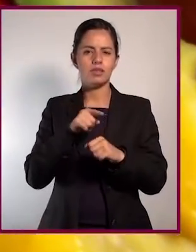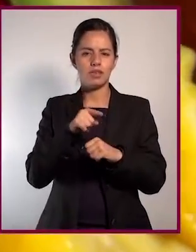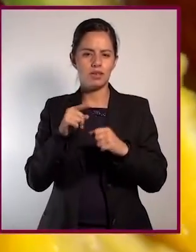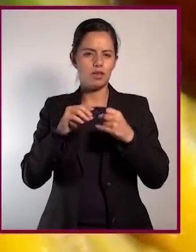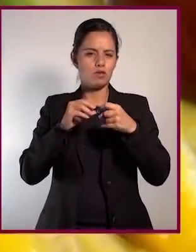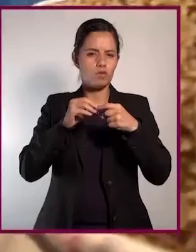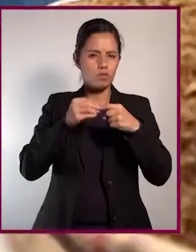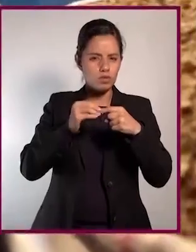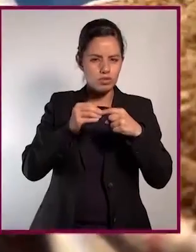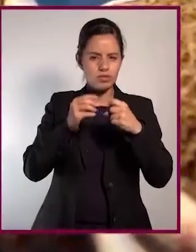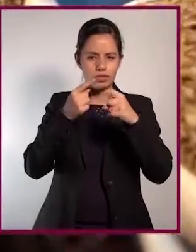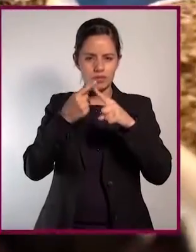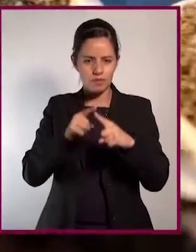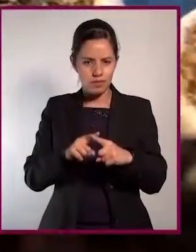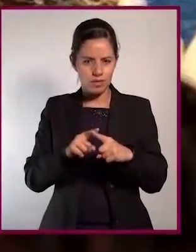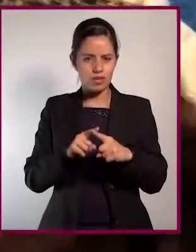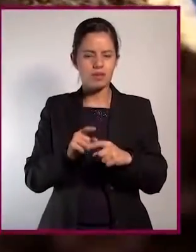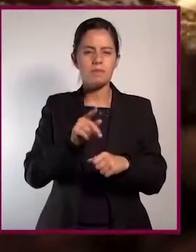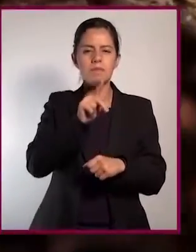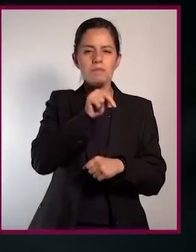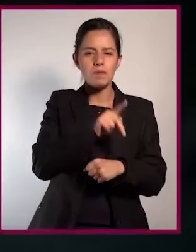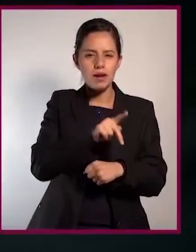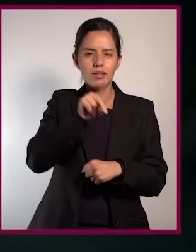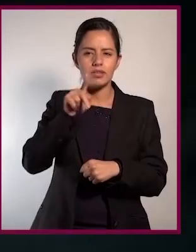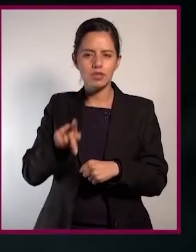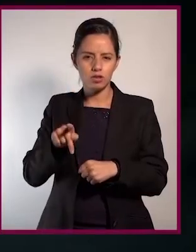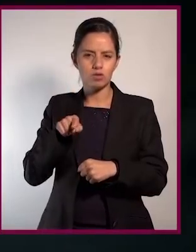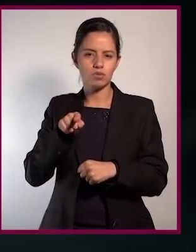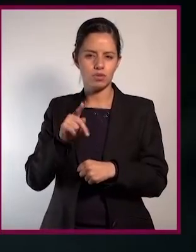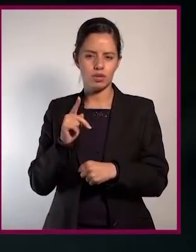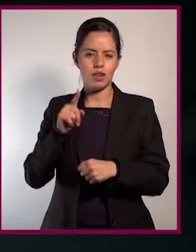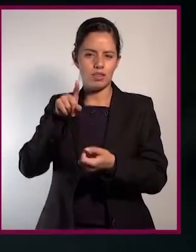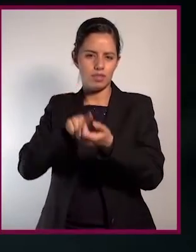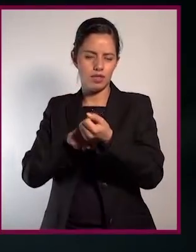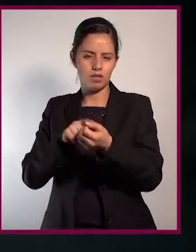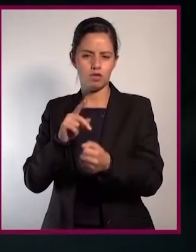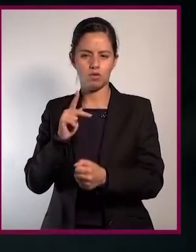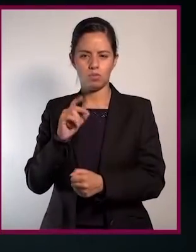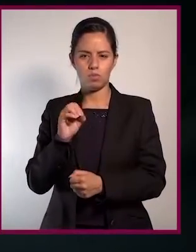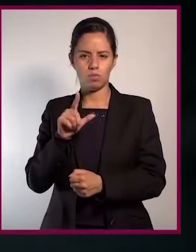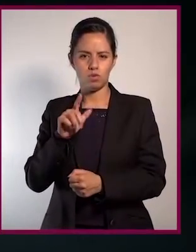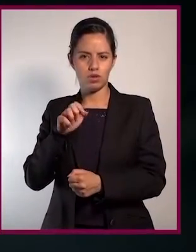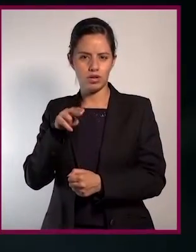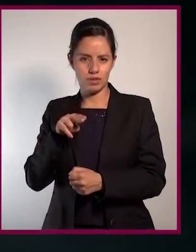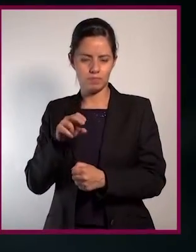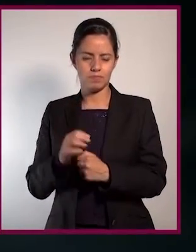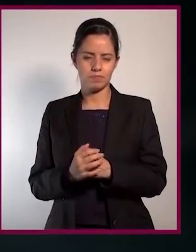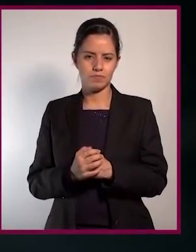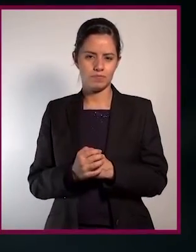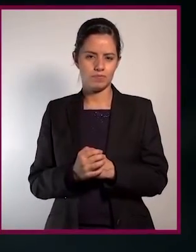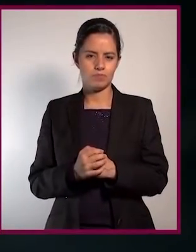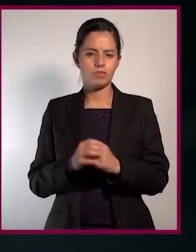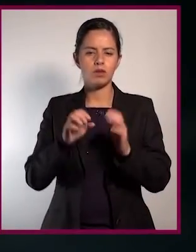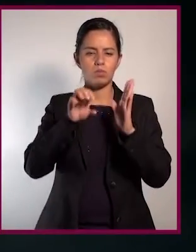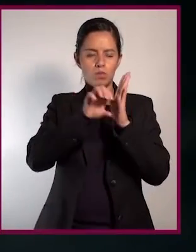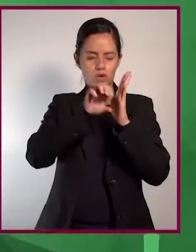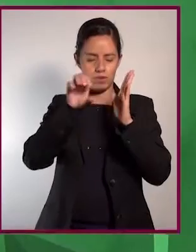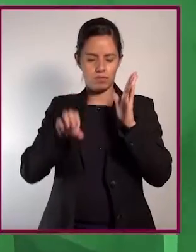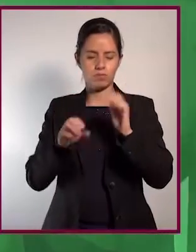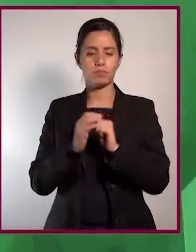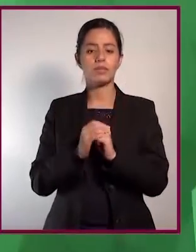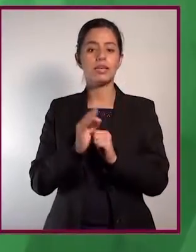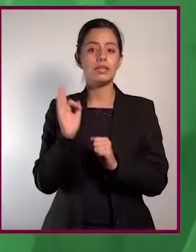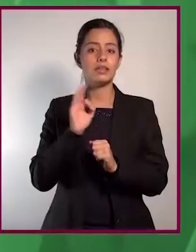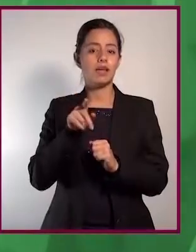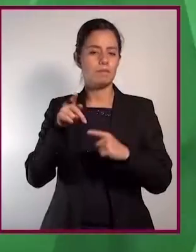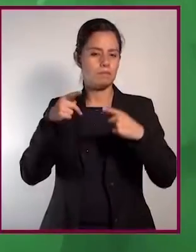nueces y especias, son similares a las proteínas causantes de alergias que se encuentran en ciertos pólenes. Por